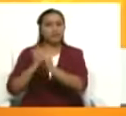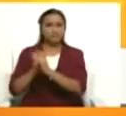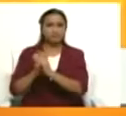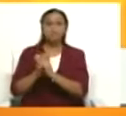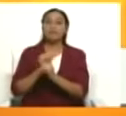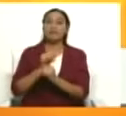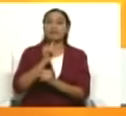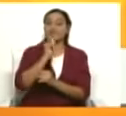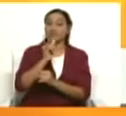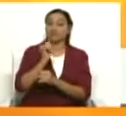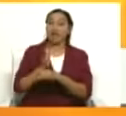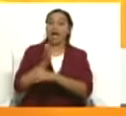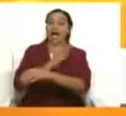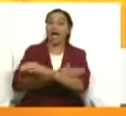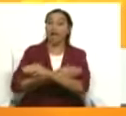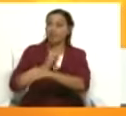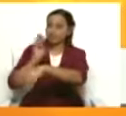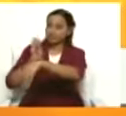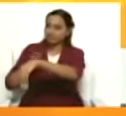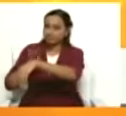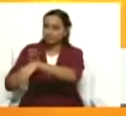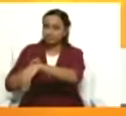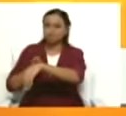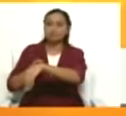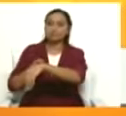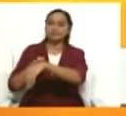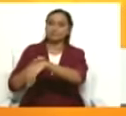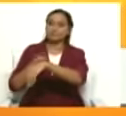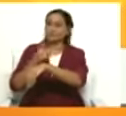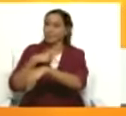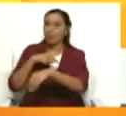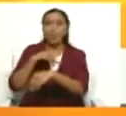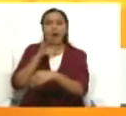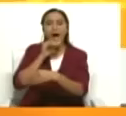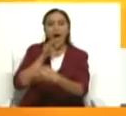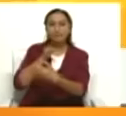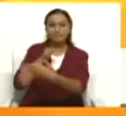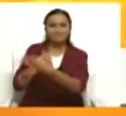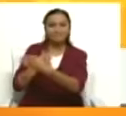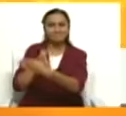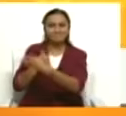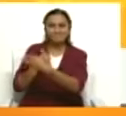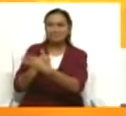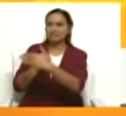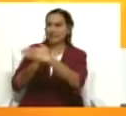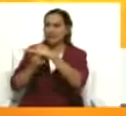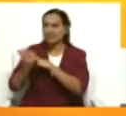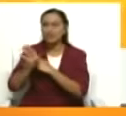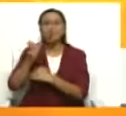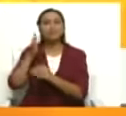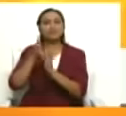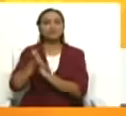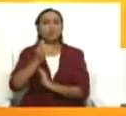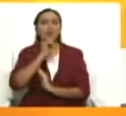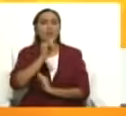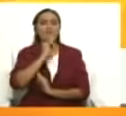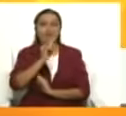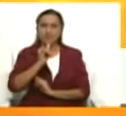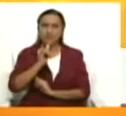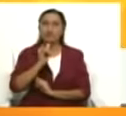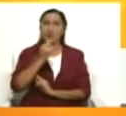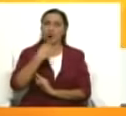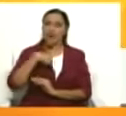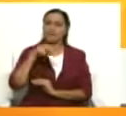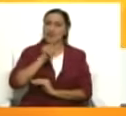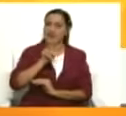tuvo acceso, fuimos a ciegas, nos llevaron a ciegas, no tuvimos acceso a la información. Nunca Venezuela tuvo derecho a defenderse, ni